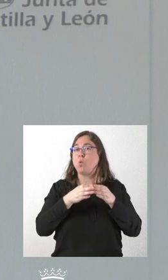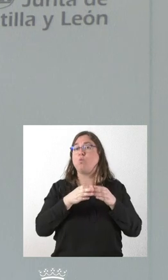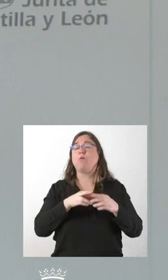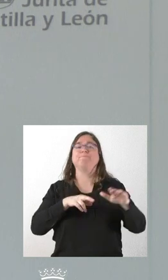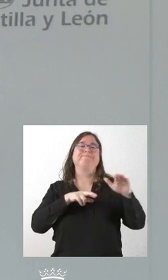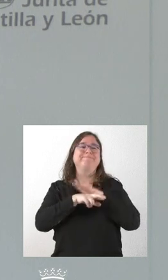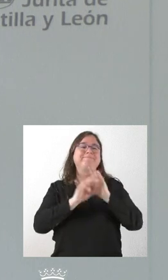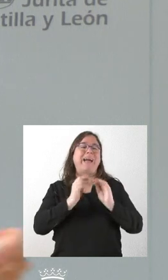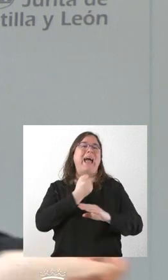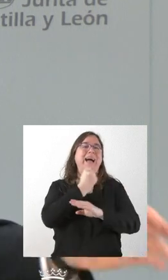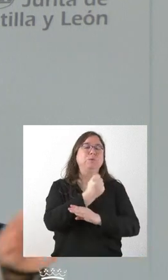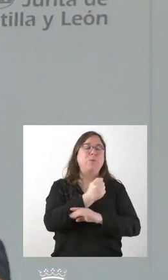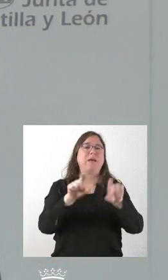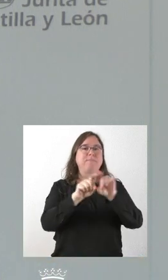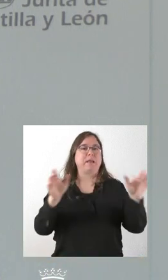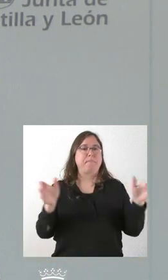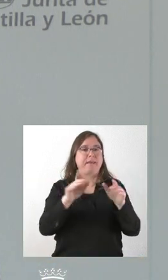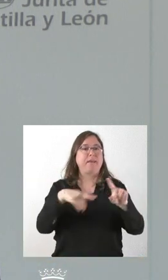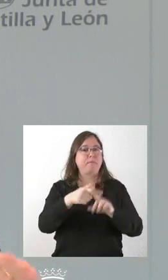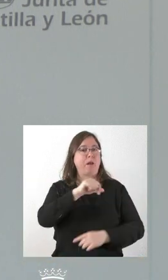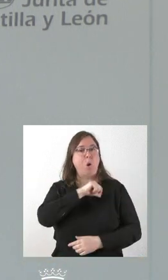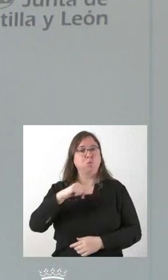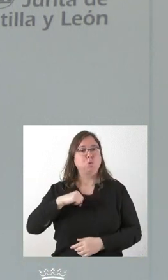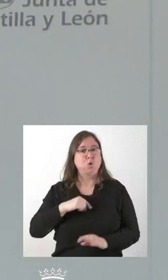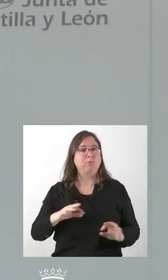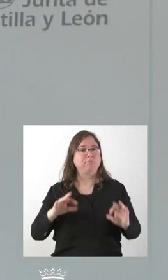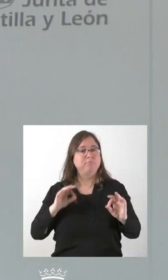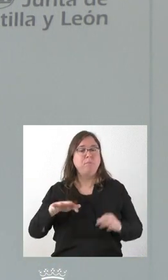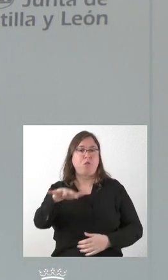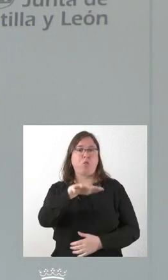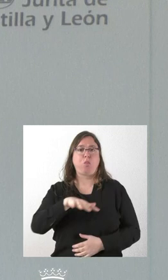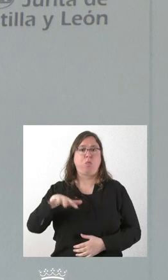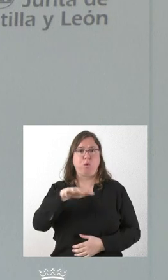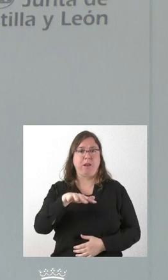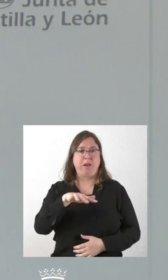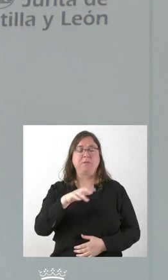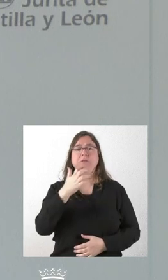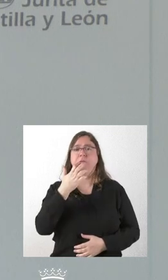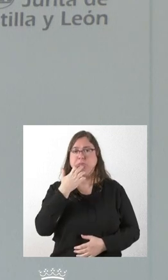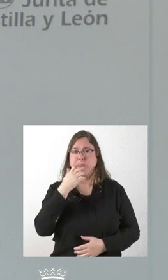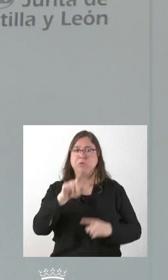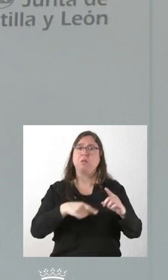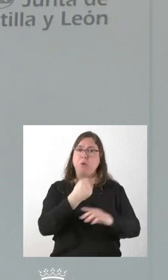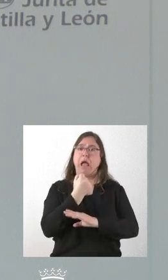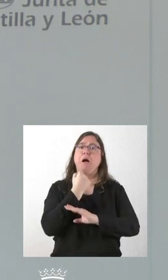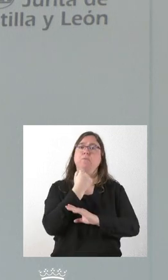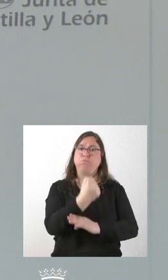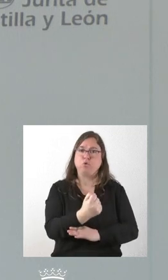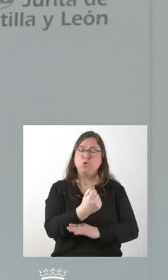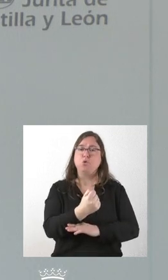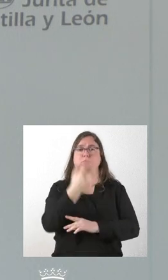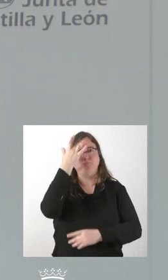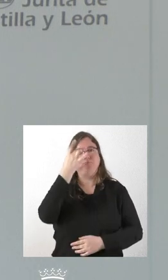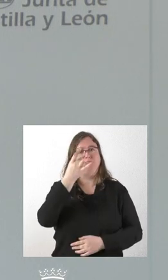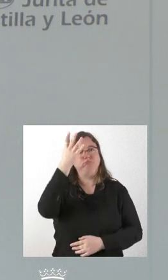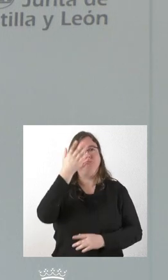ayudas a pymes y autónomos, especialmente en estas zonas, y que fueron objeto de apoyo con una iniciativa que